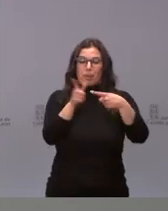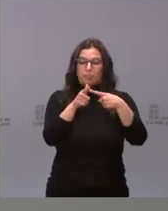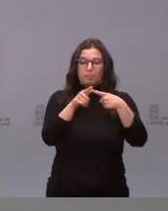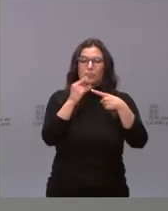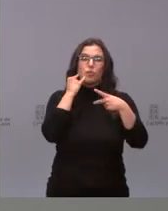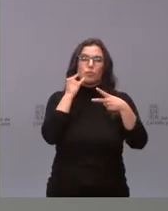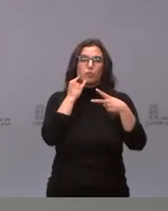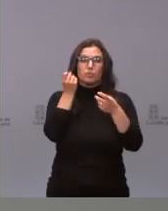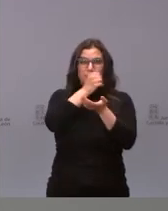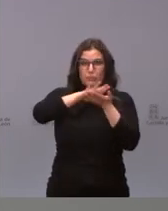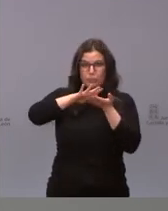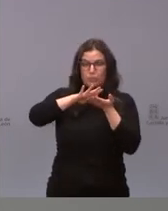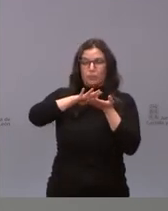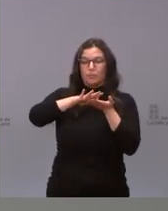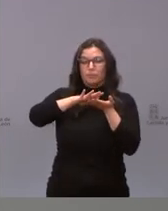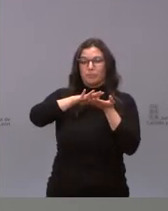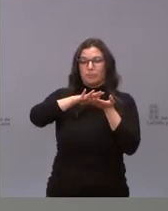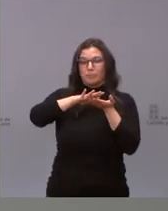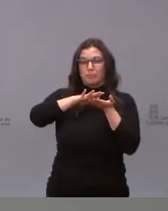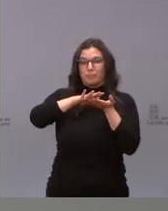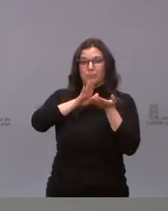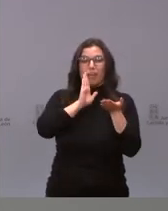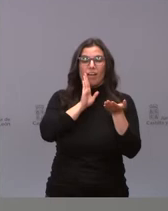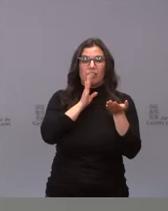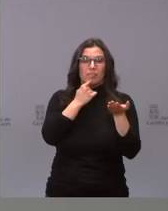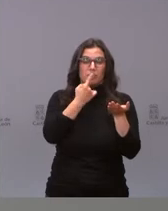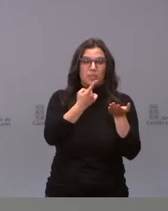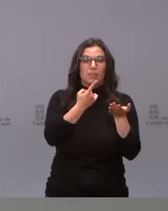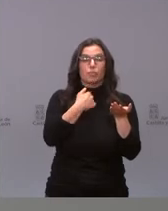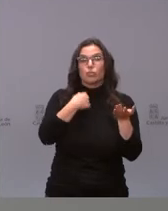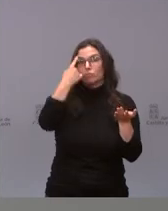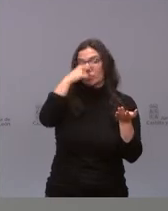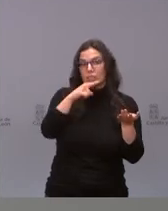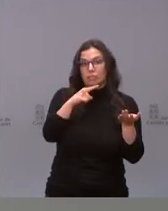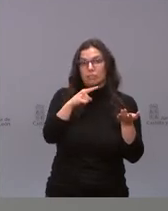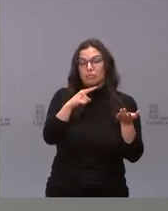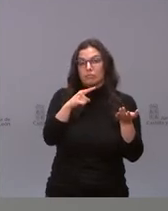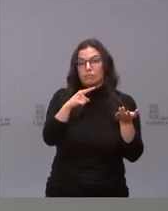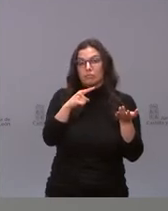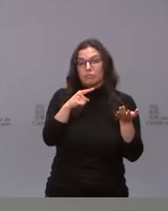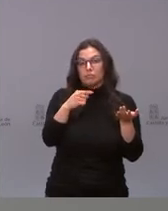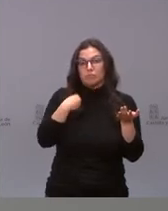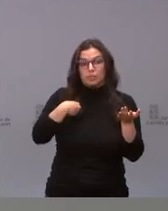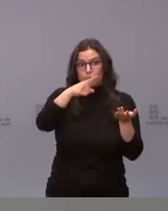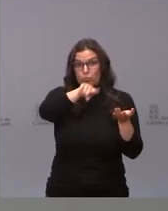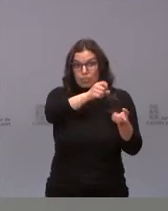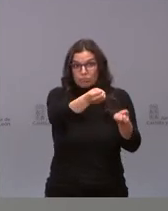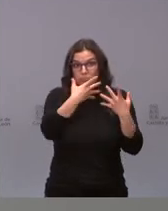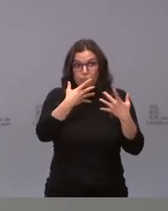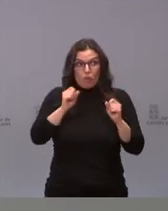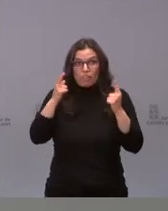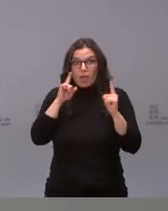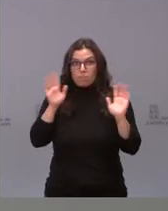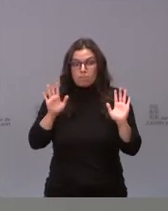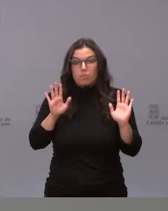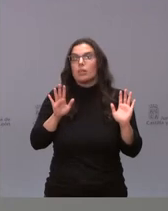gratuito para esto que me está comentando, lo que sé es lo que me han comentado ustedes, pero lo que